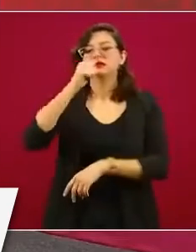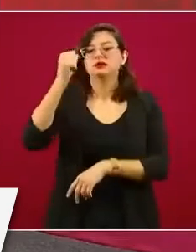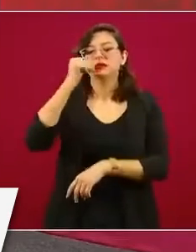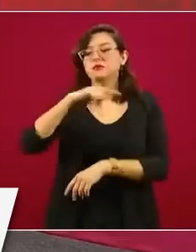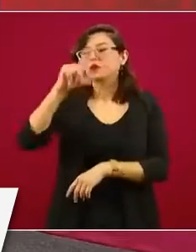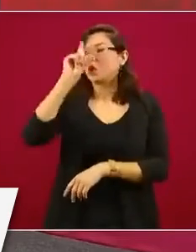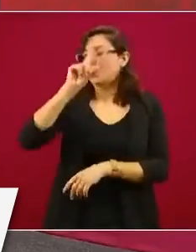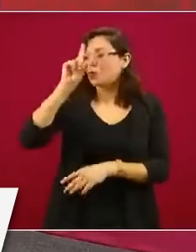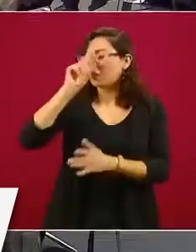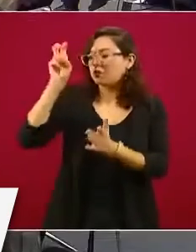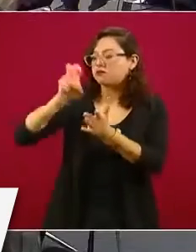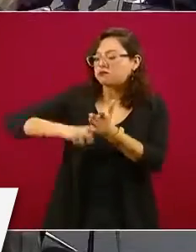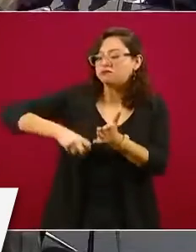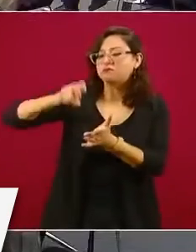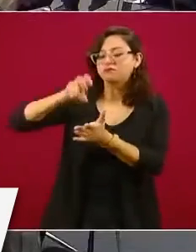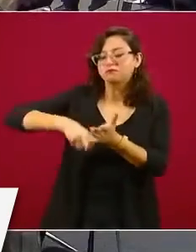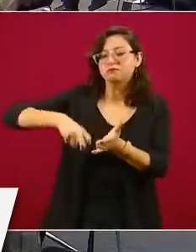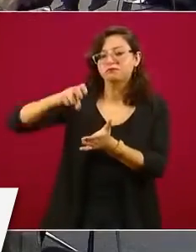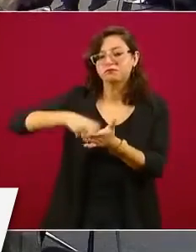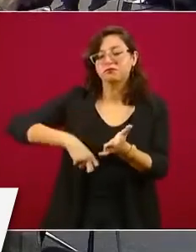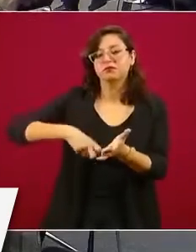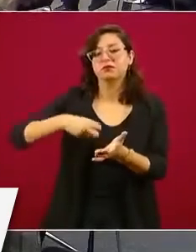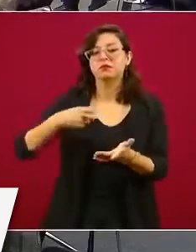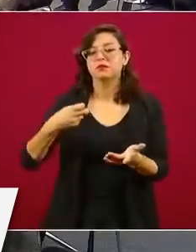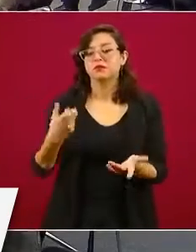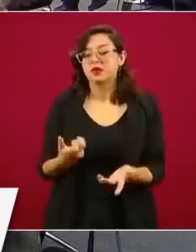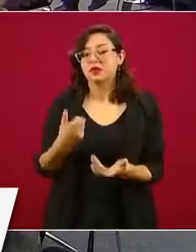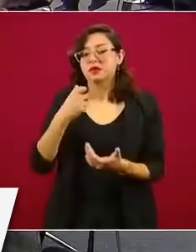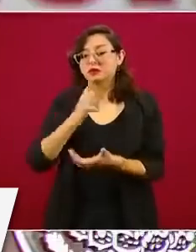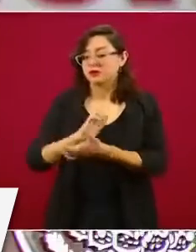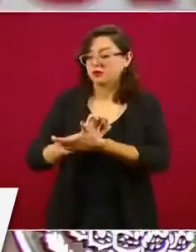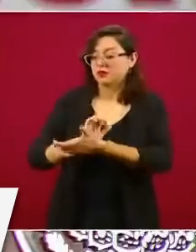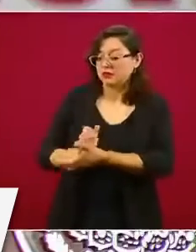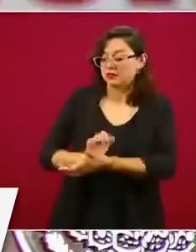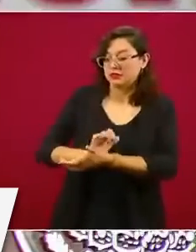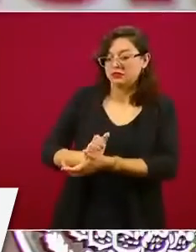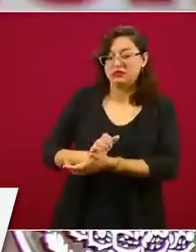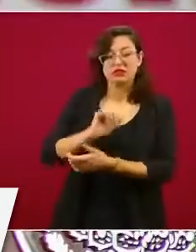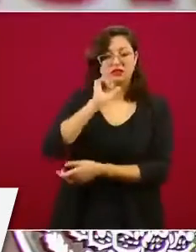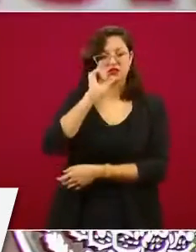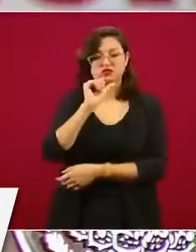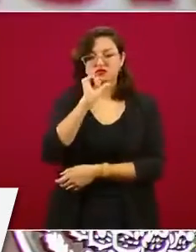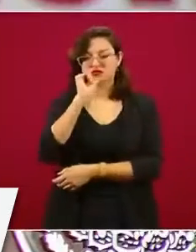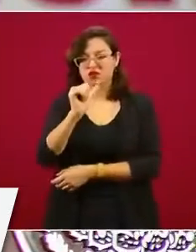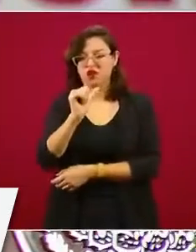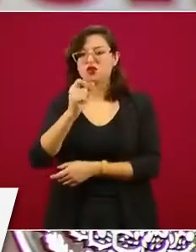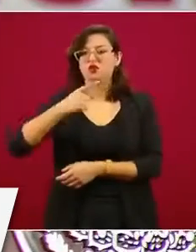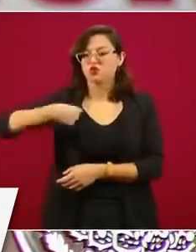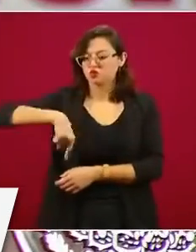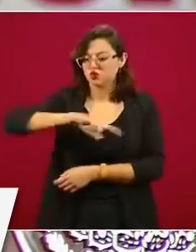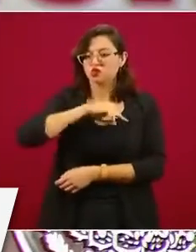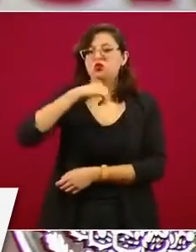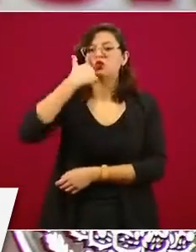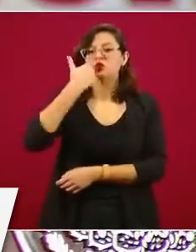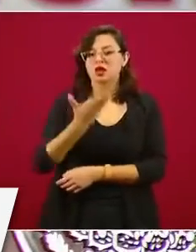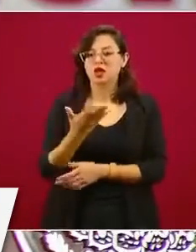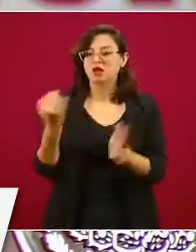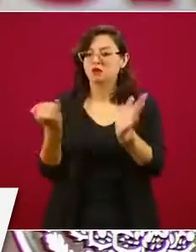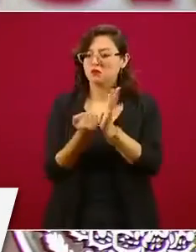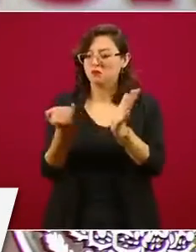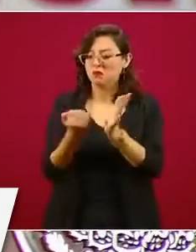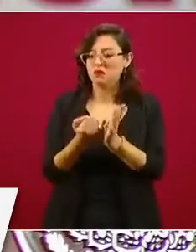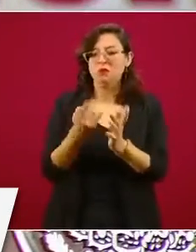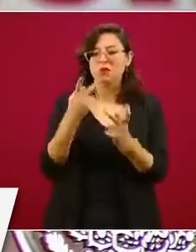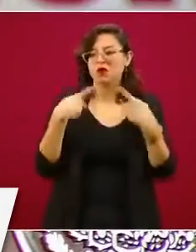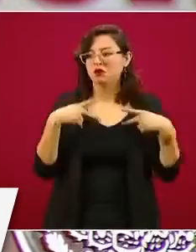una autocorrección y con el objeto de no generar discriminación y con el afán de generar una nueva cultura fiscal donde todo